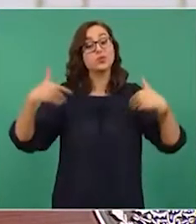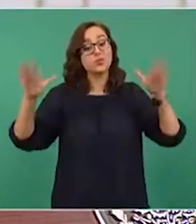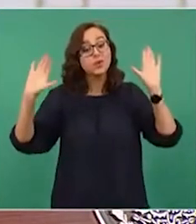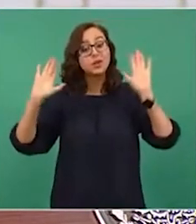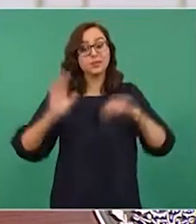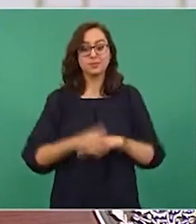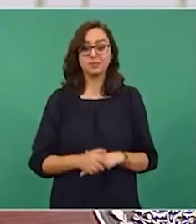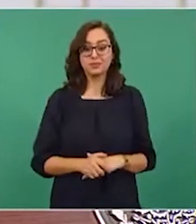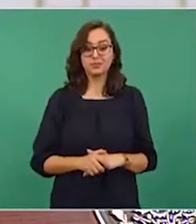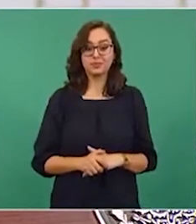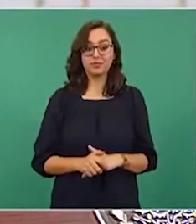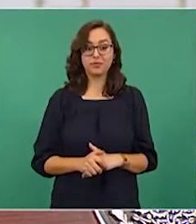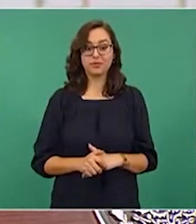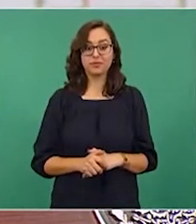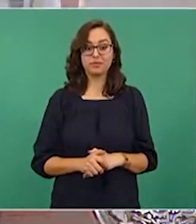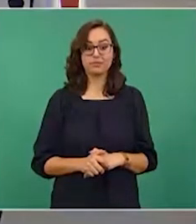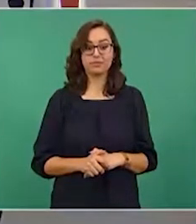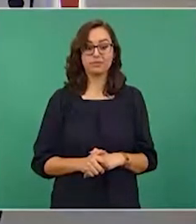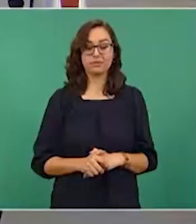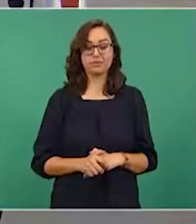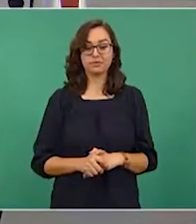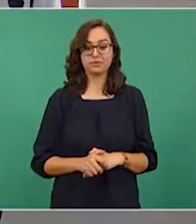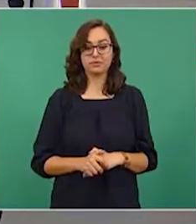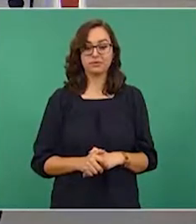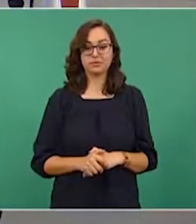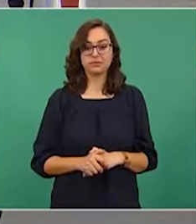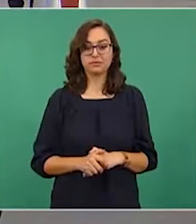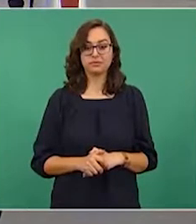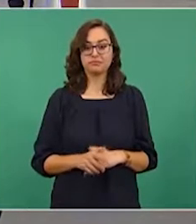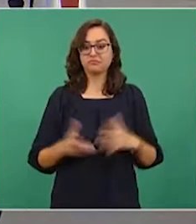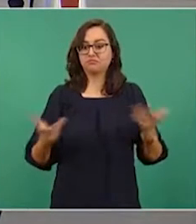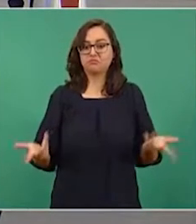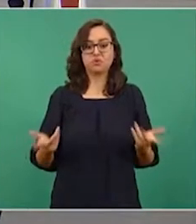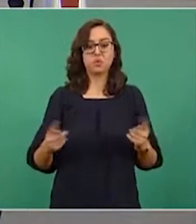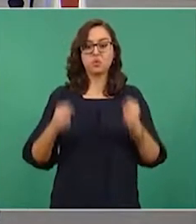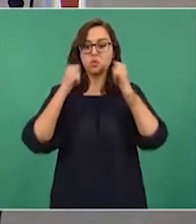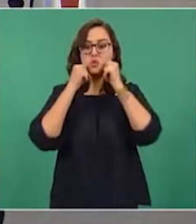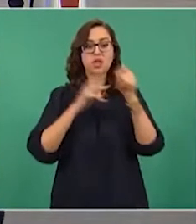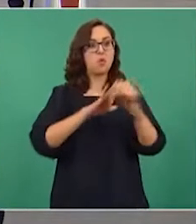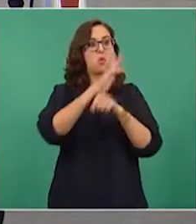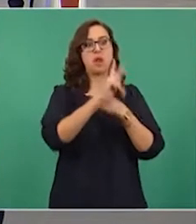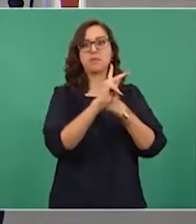en cualquier parte de